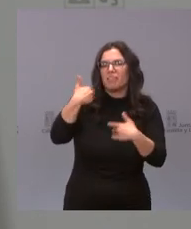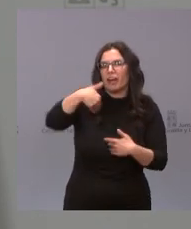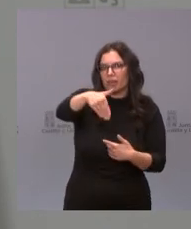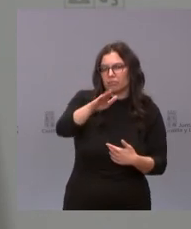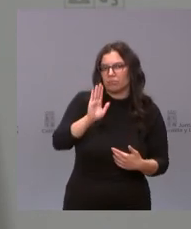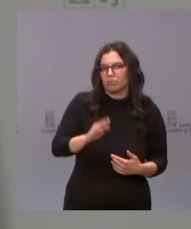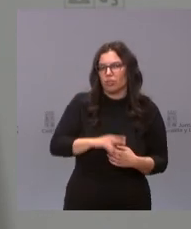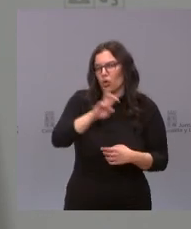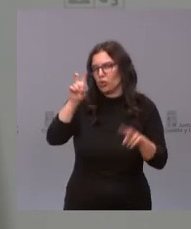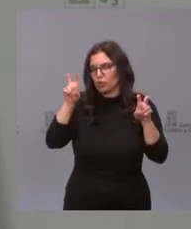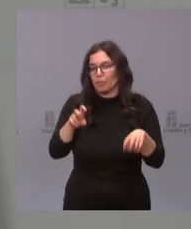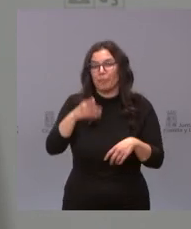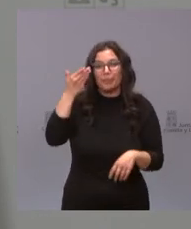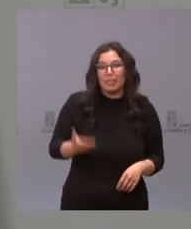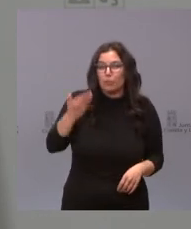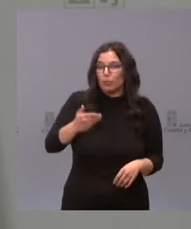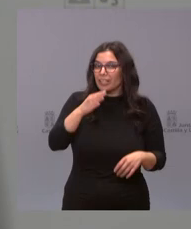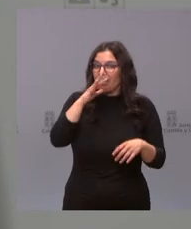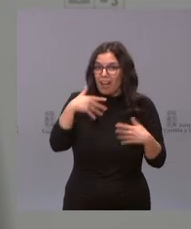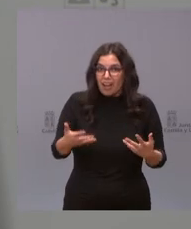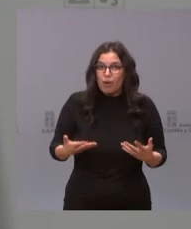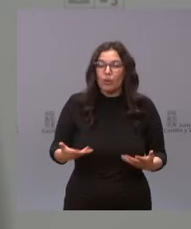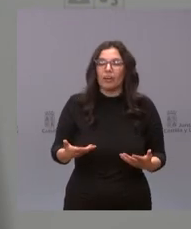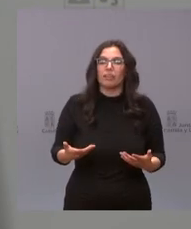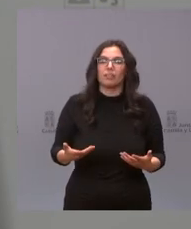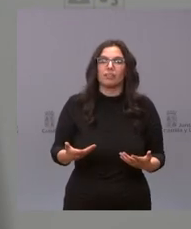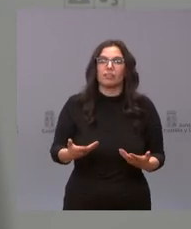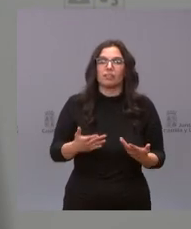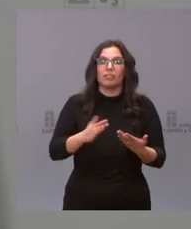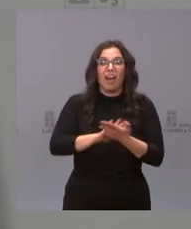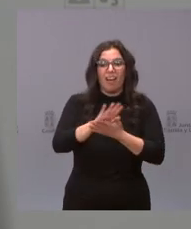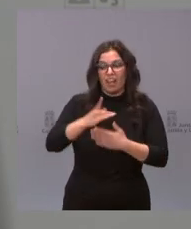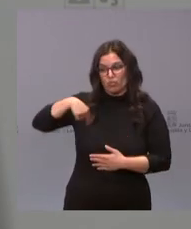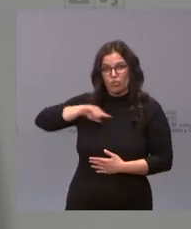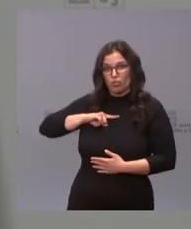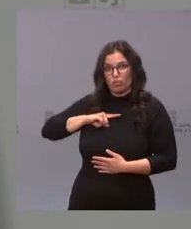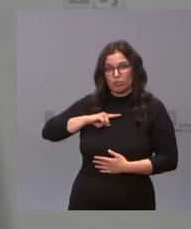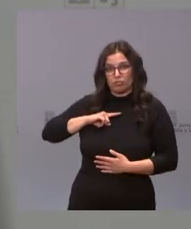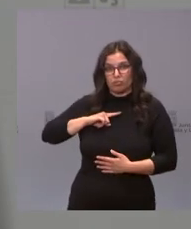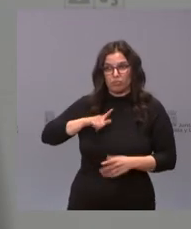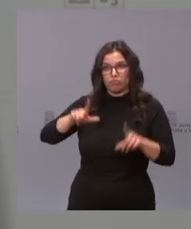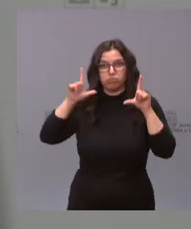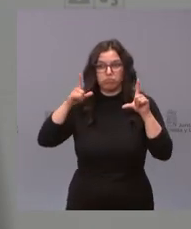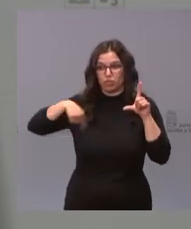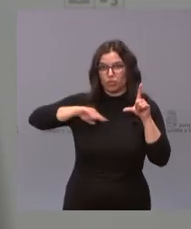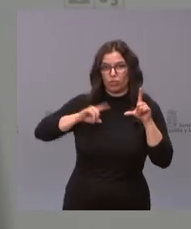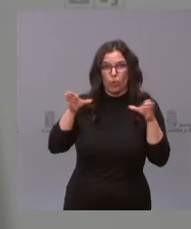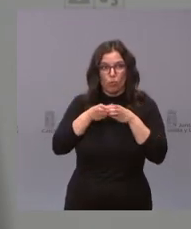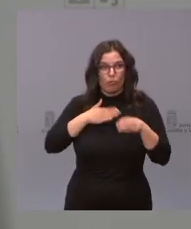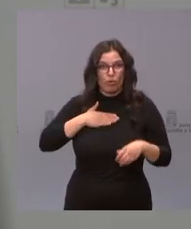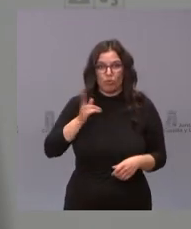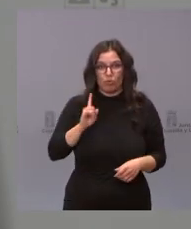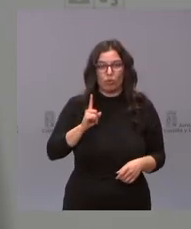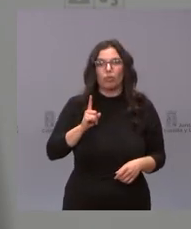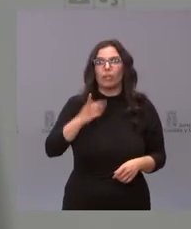cuestiones lo importante ahora es no hablar de nosotros de nuestras formaciones políticas es hablar